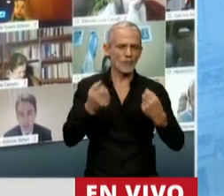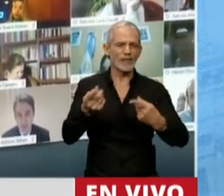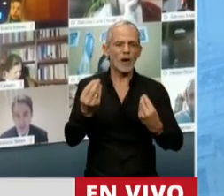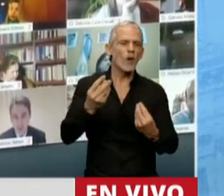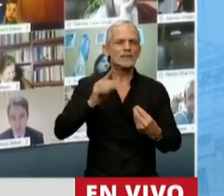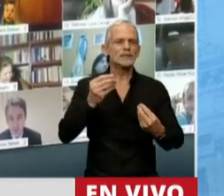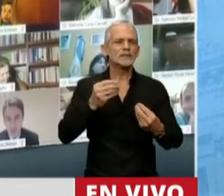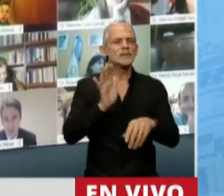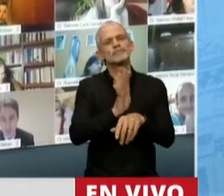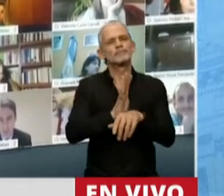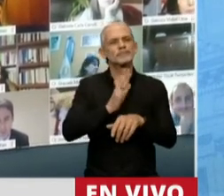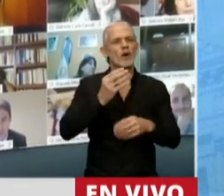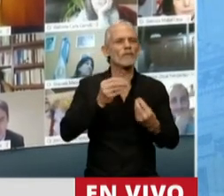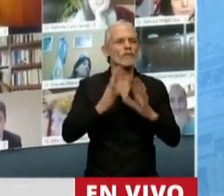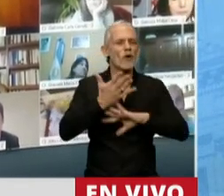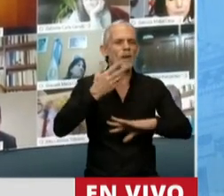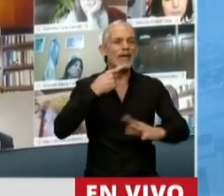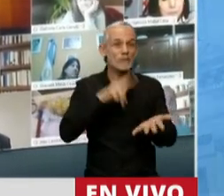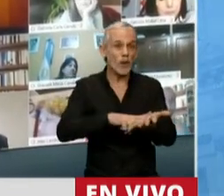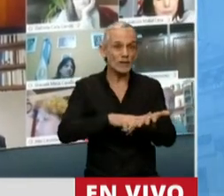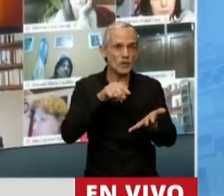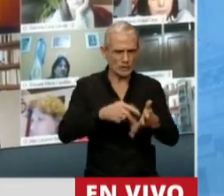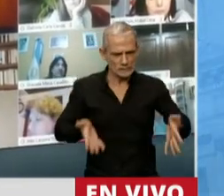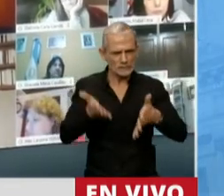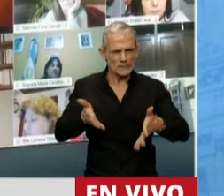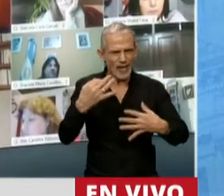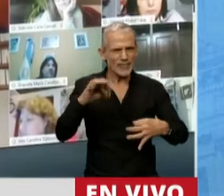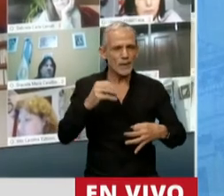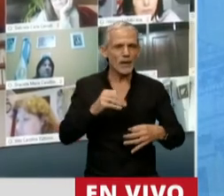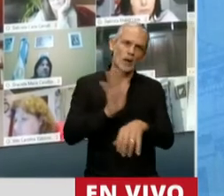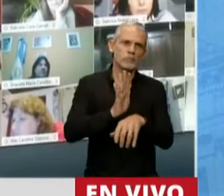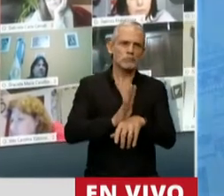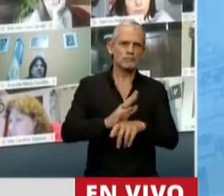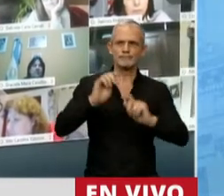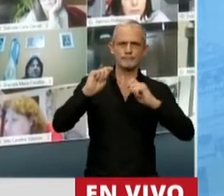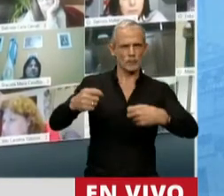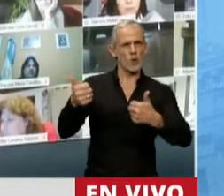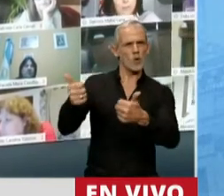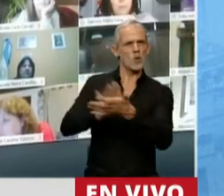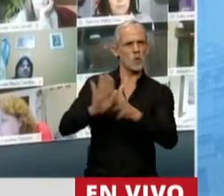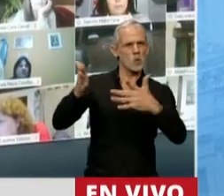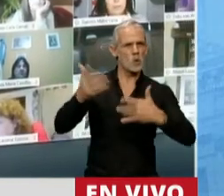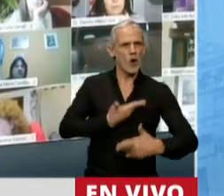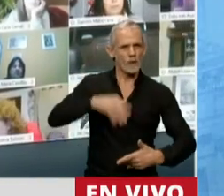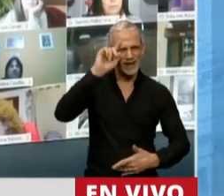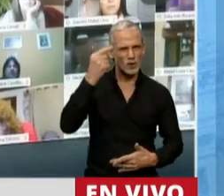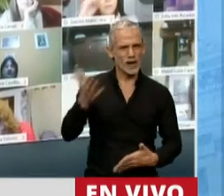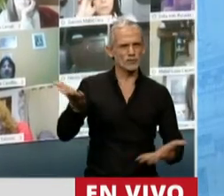la cultura tributaria que promueve y que premia el gobierno nacional.